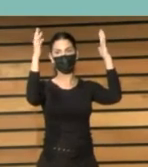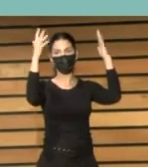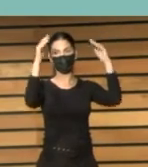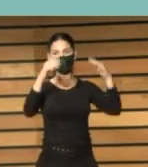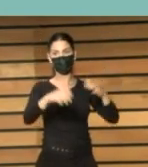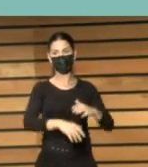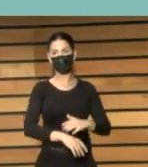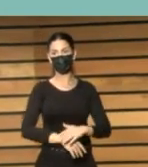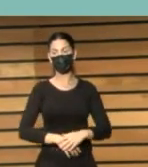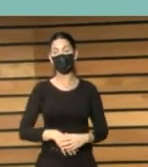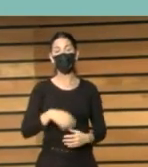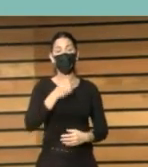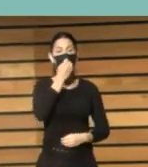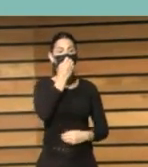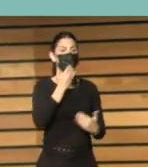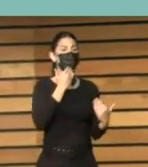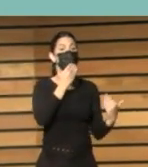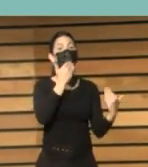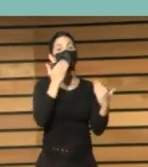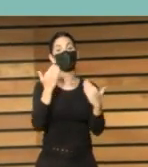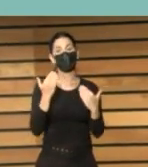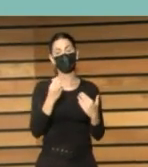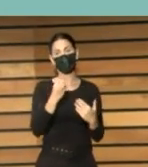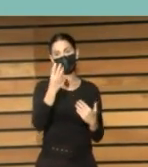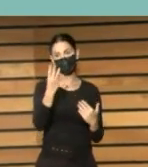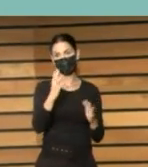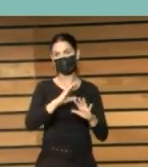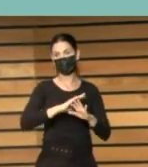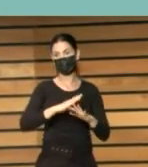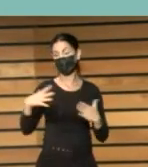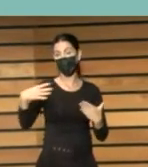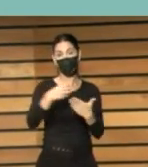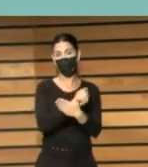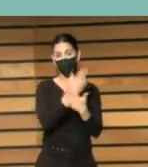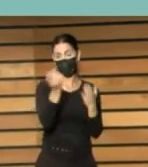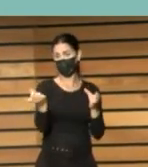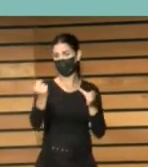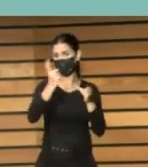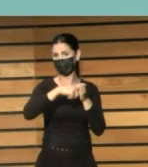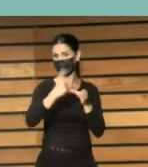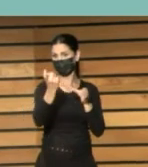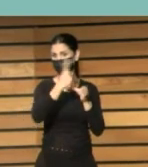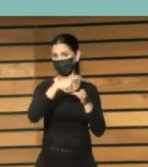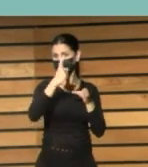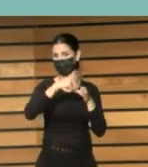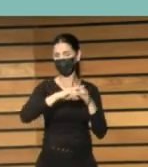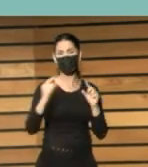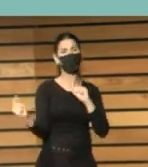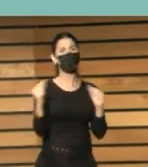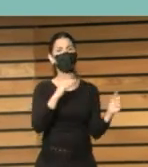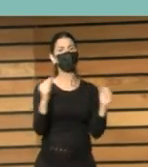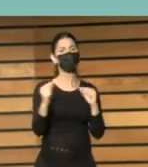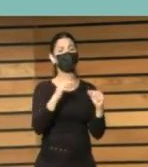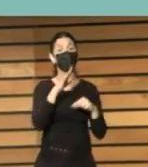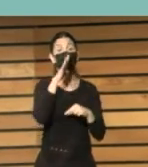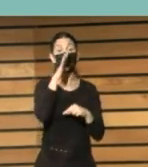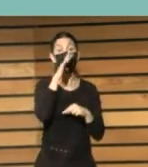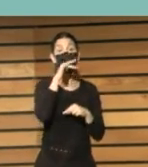bueno muchas gracias a los tres y a todos en realidad por participar en este debate ahora tenemos